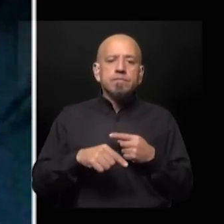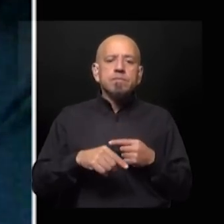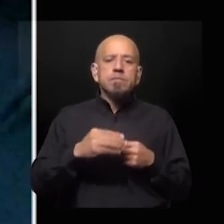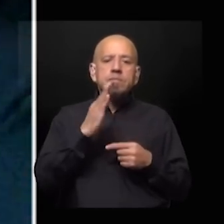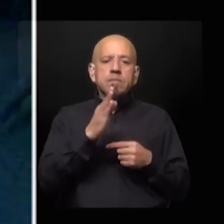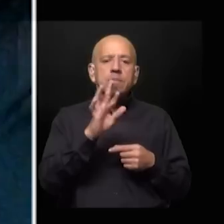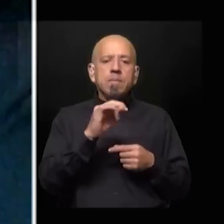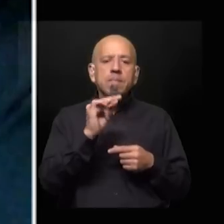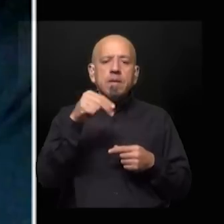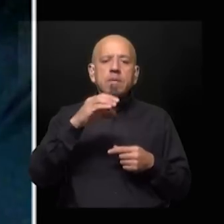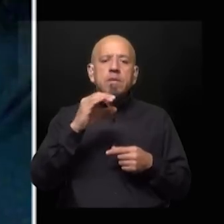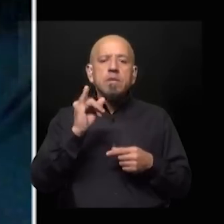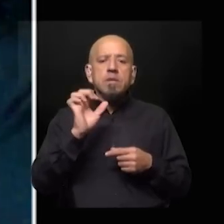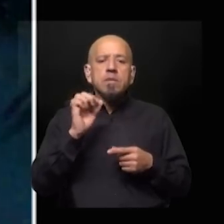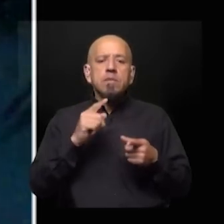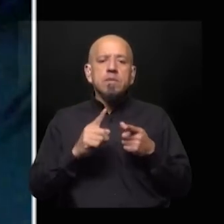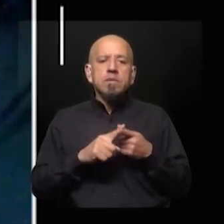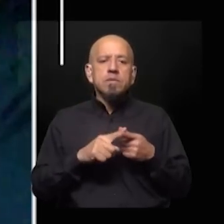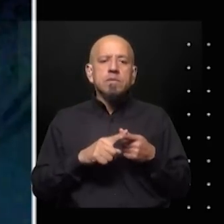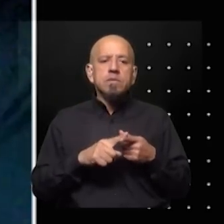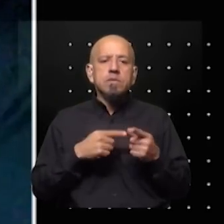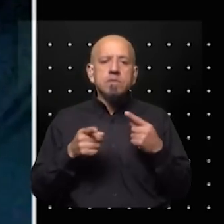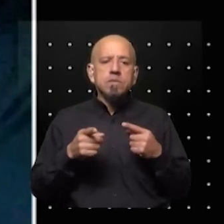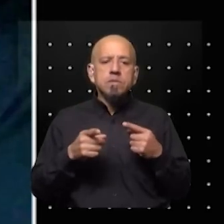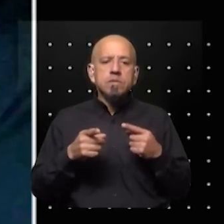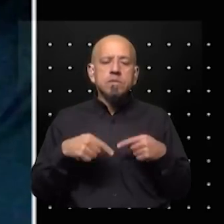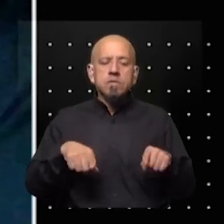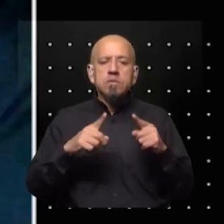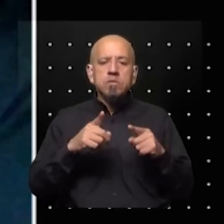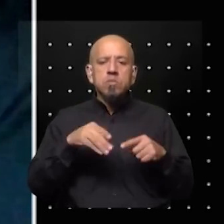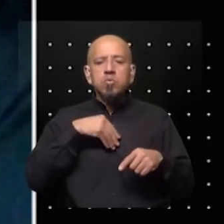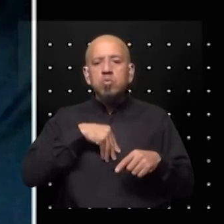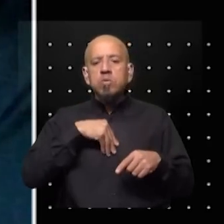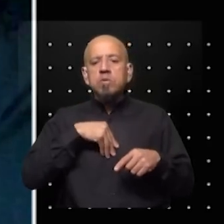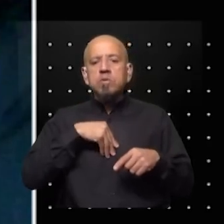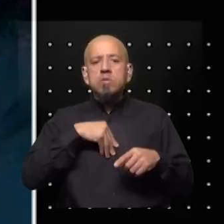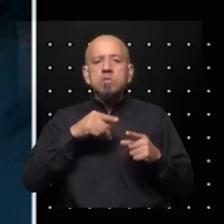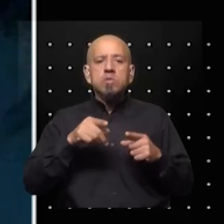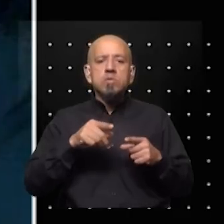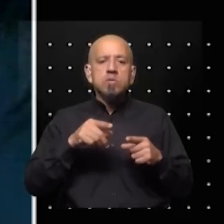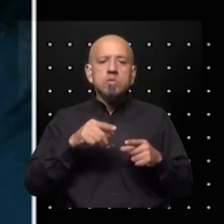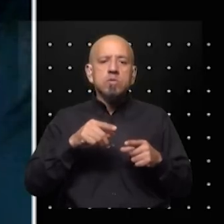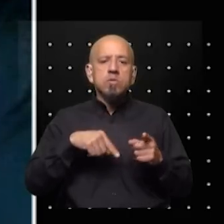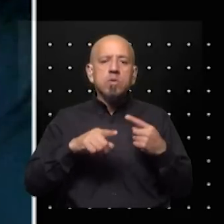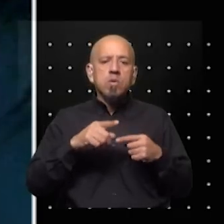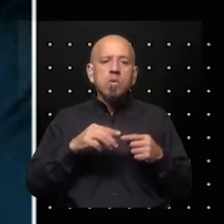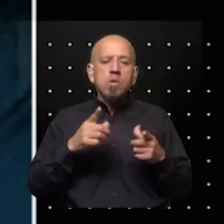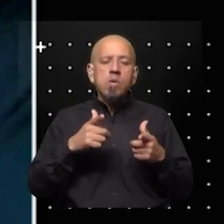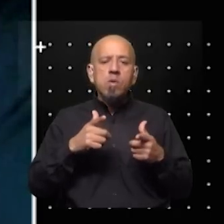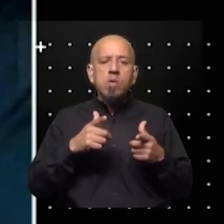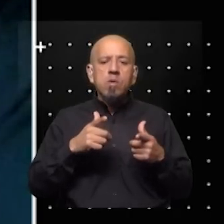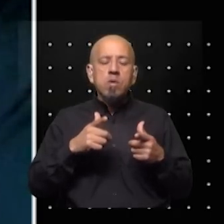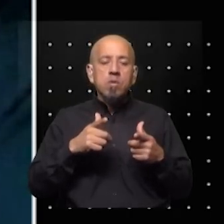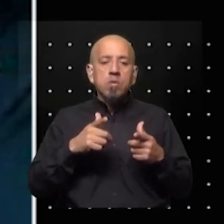Príncipe son dos islas volcánicas, ex colonias portuguesas, donde no hay una embajada de la Unión